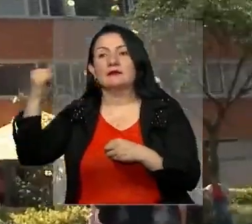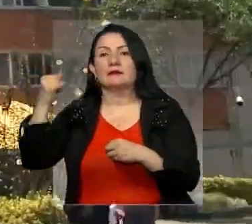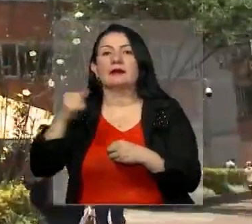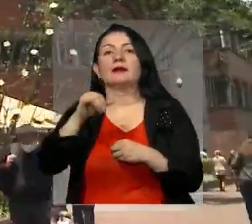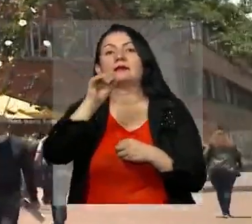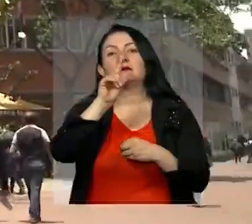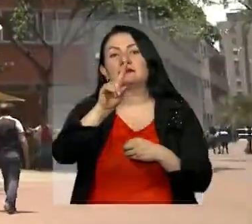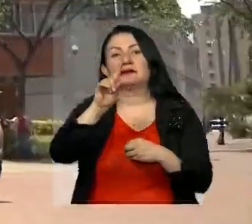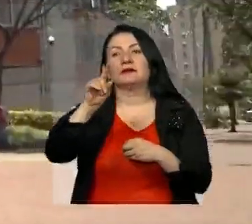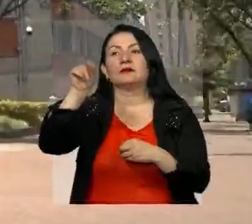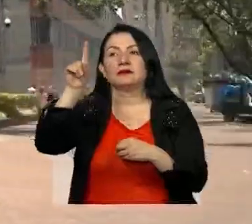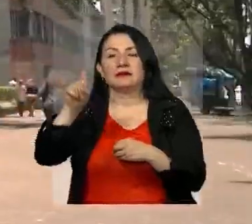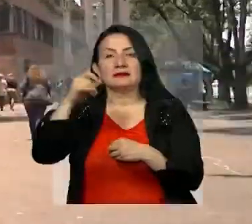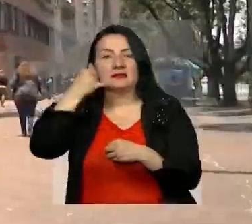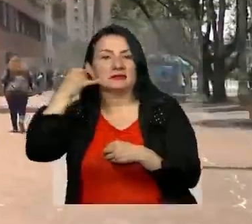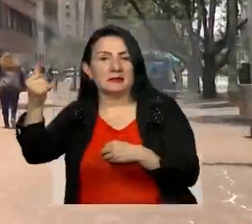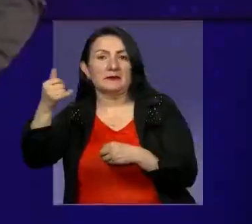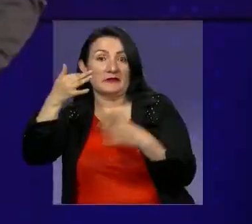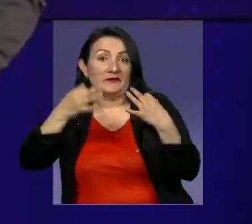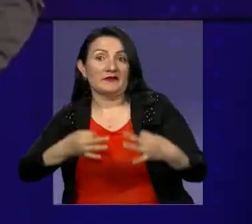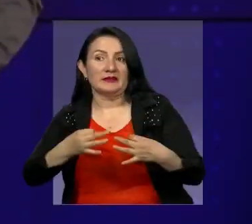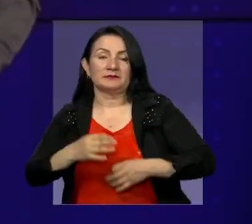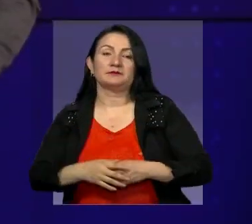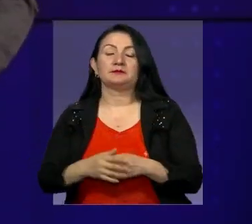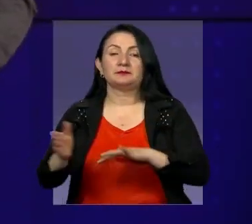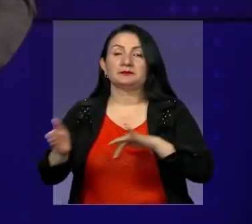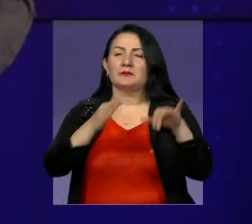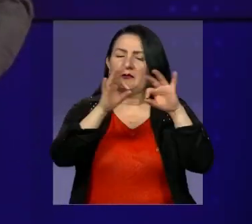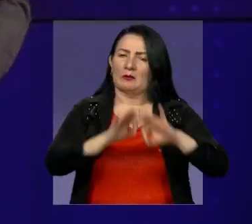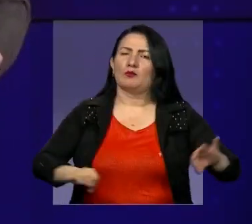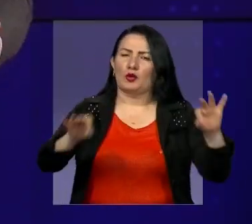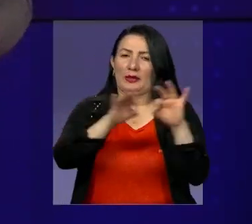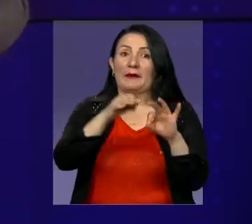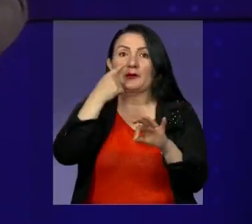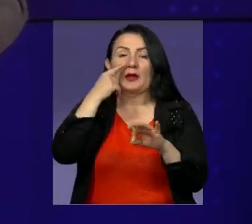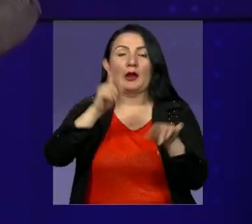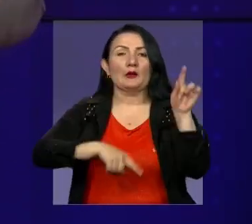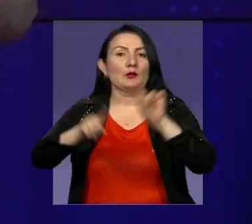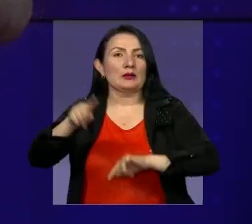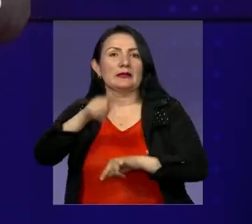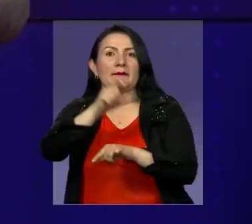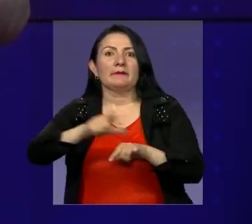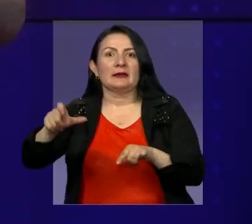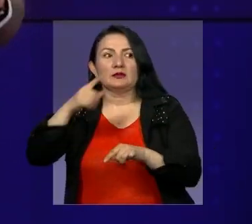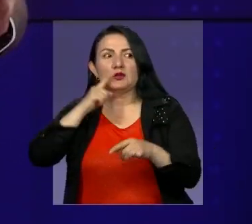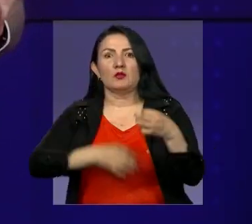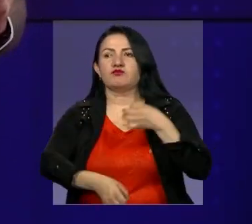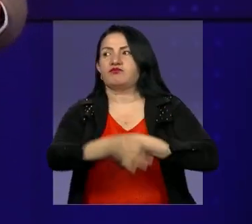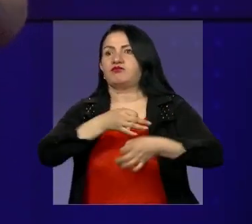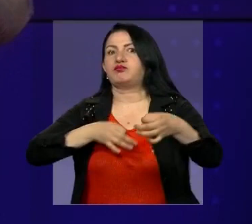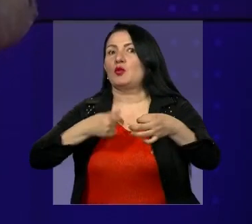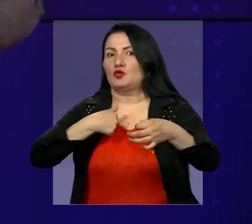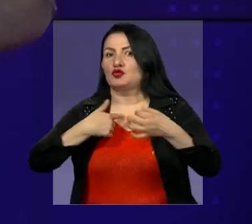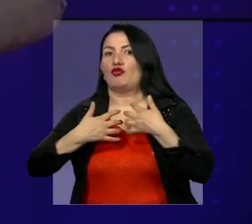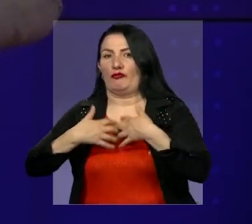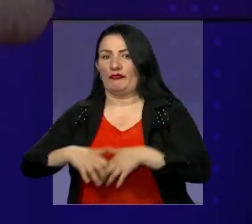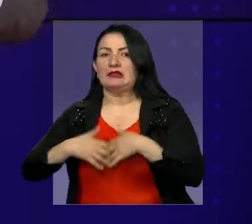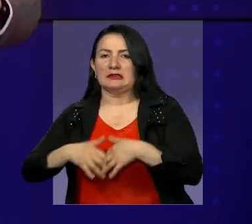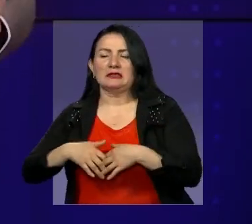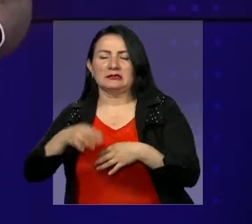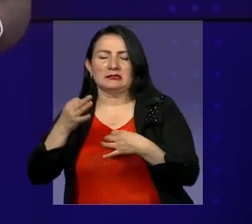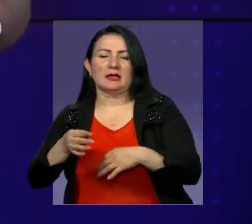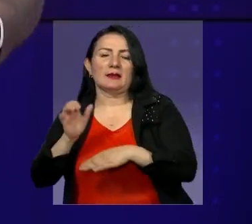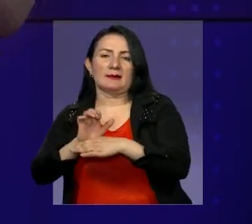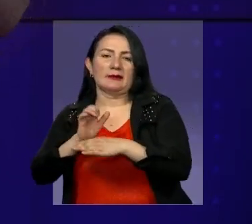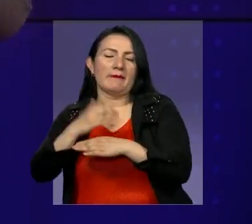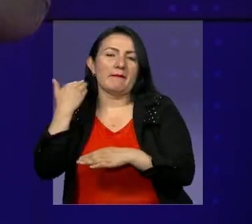marcando el 116 para validar. Importante hacer esta revisión porque hay personas que suplantan ser funcionarios de algunas entidades para que